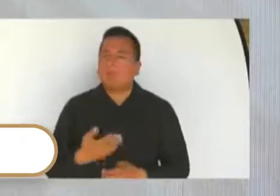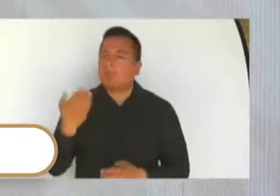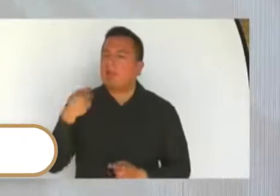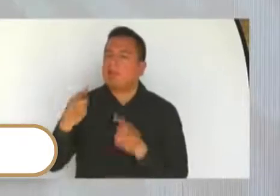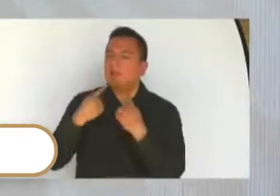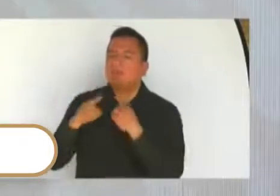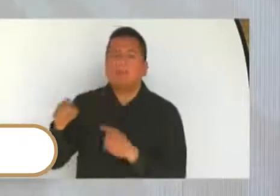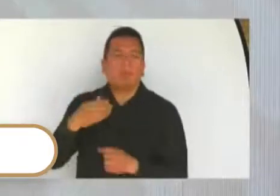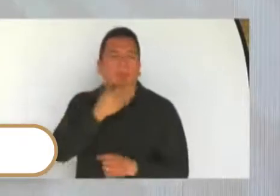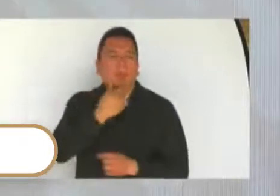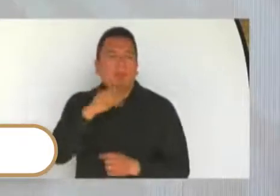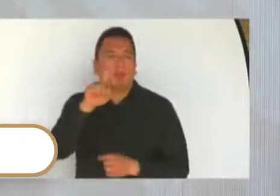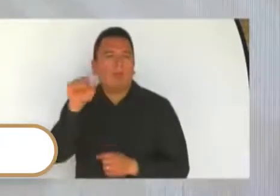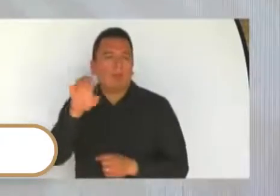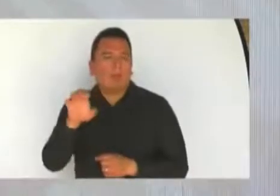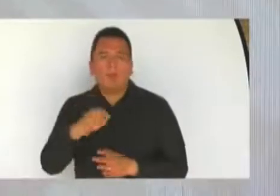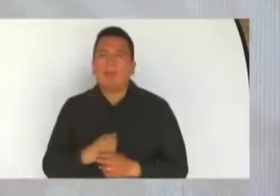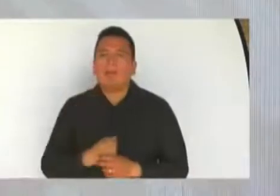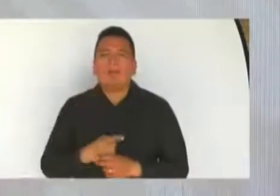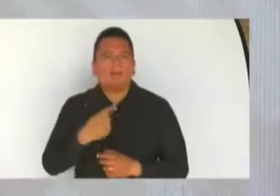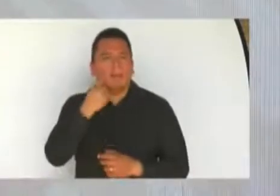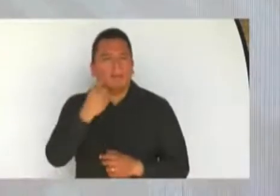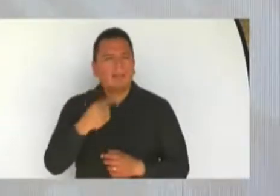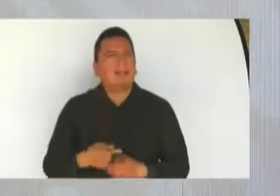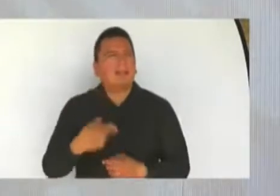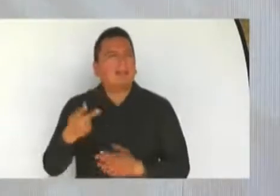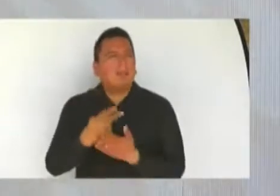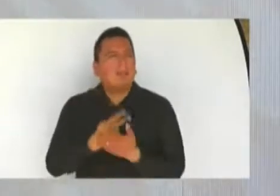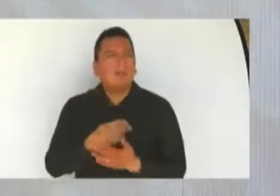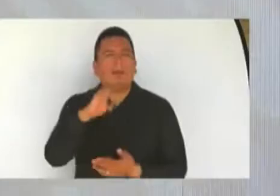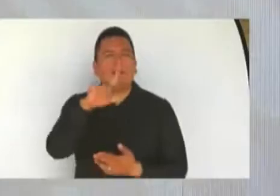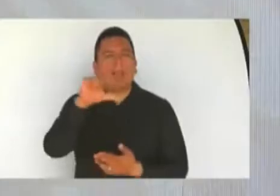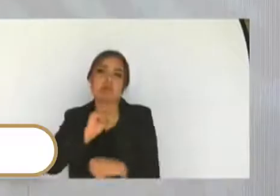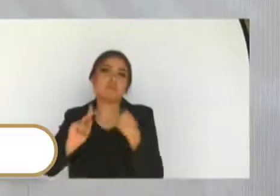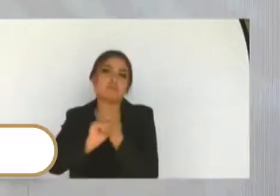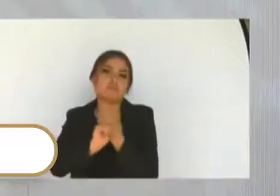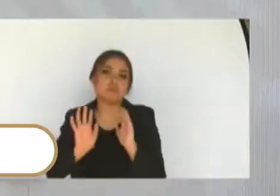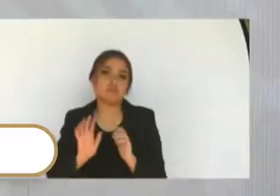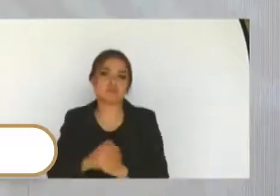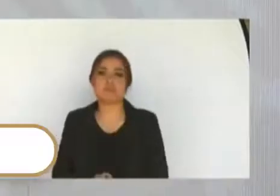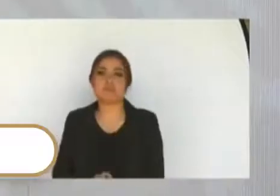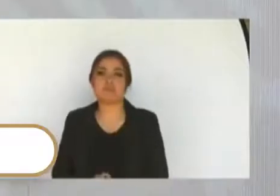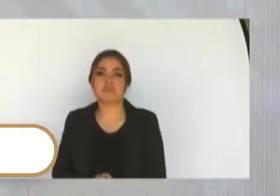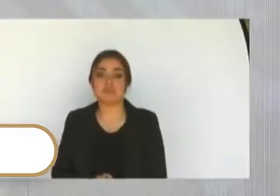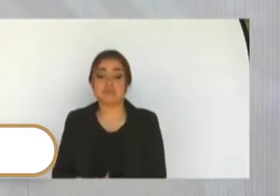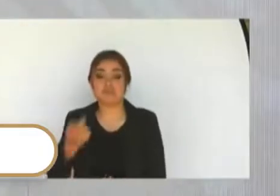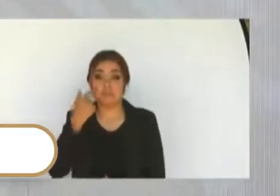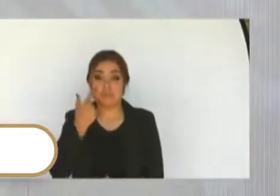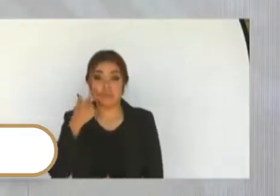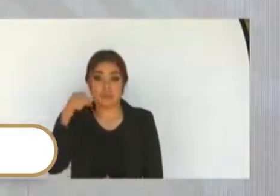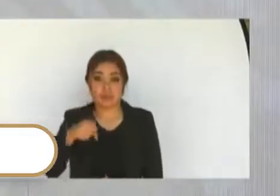era casualidad o que eso creía yo, que le puso el nombre de una mujer para que nadie le hablara mal de ella. Que quede muy claro,